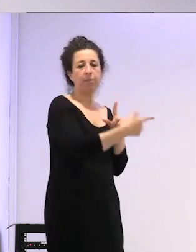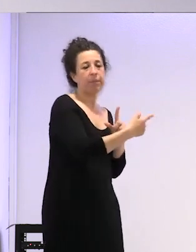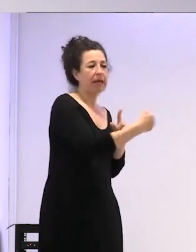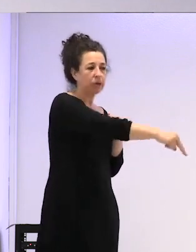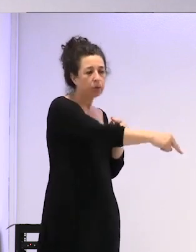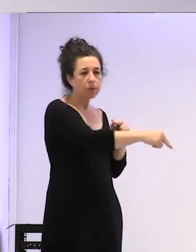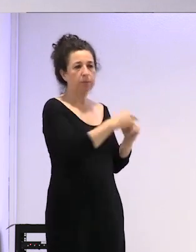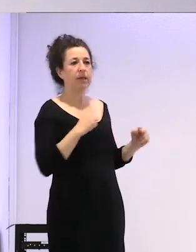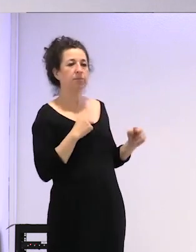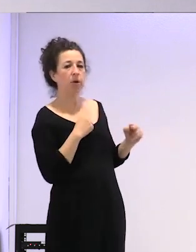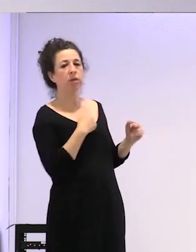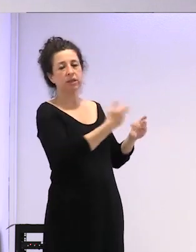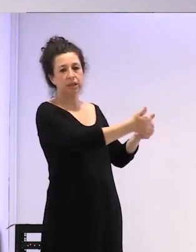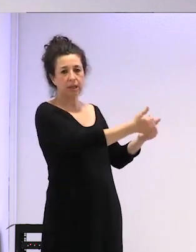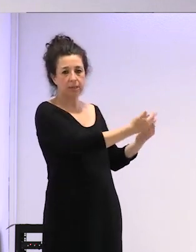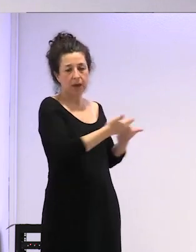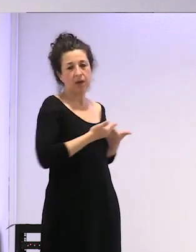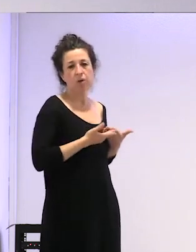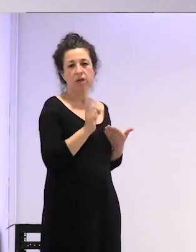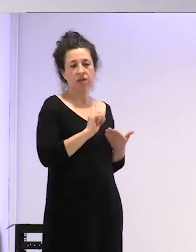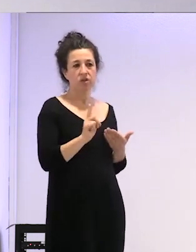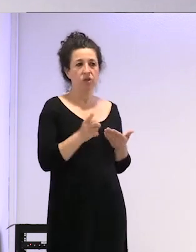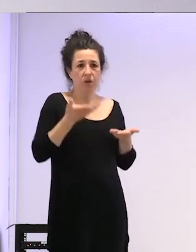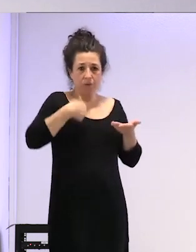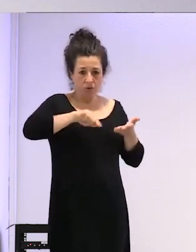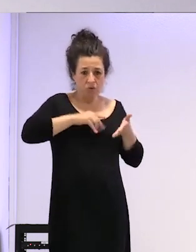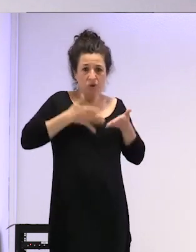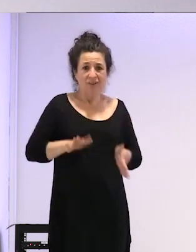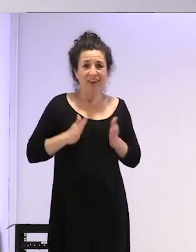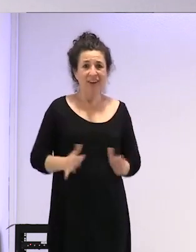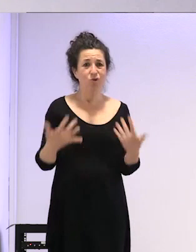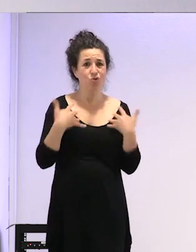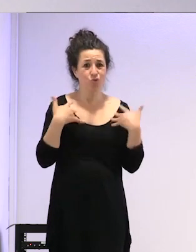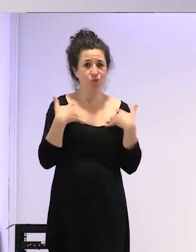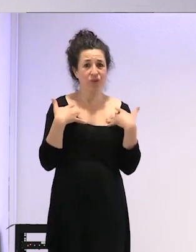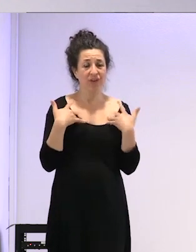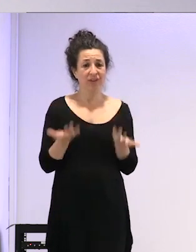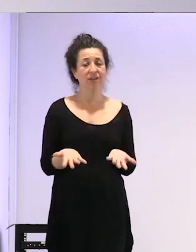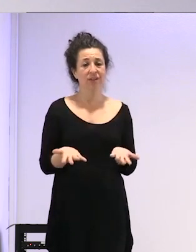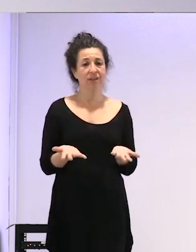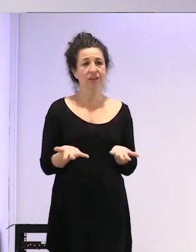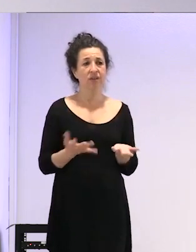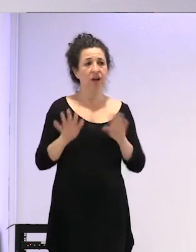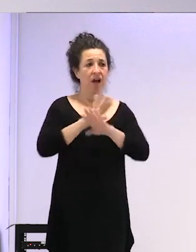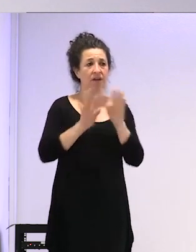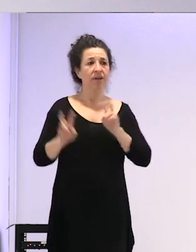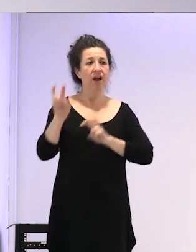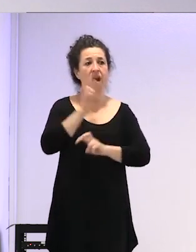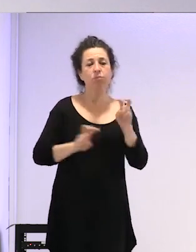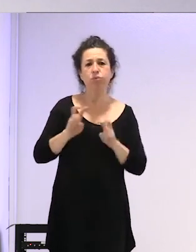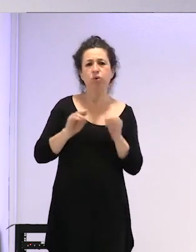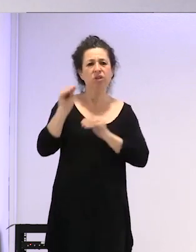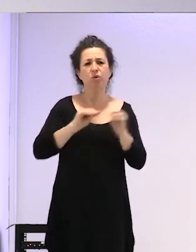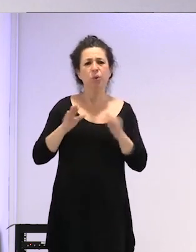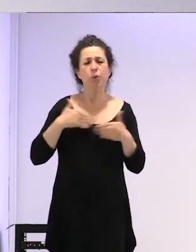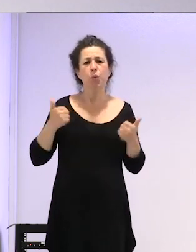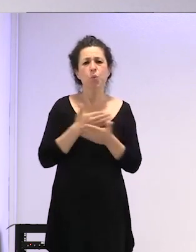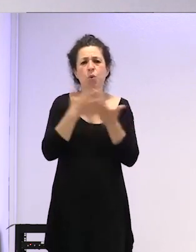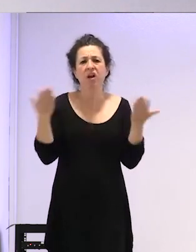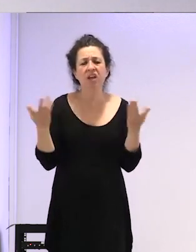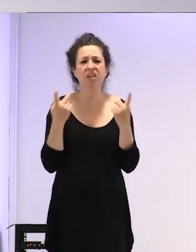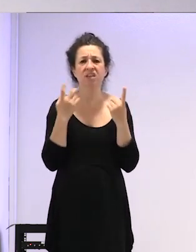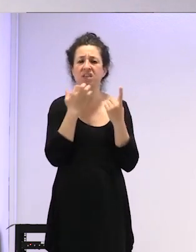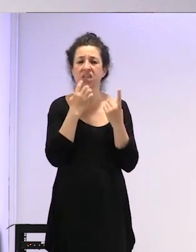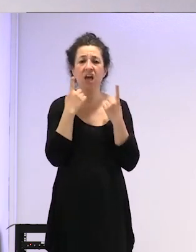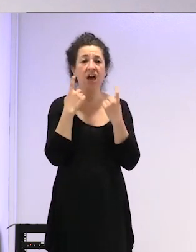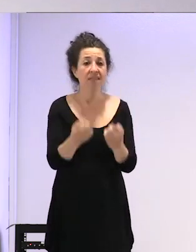tú me tengas que ayudar a sobrecinar el tema sino que son estos hijos que están sufriendo pero al final buscas la solución que sea y si actúa hablar con